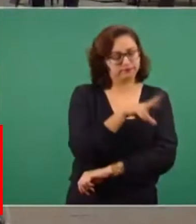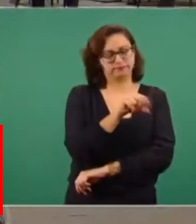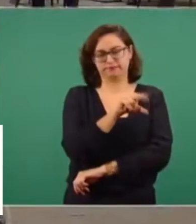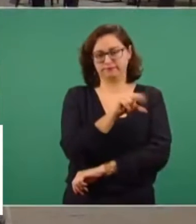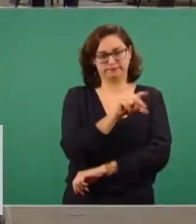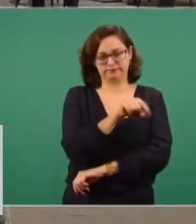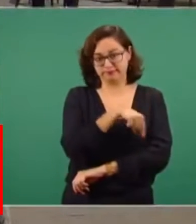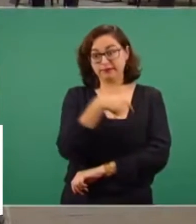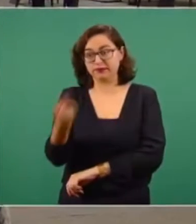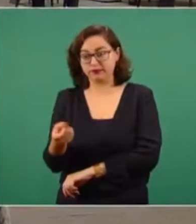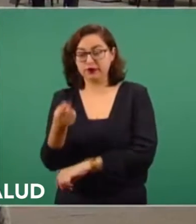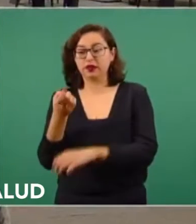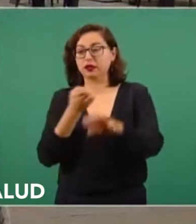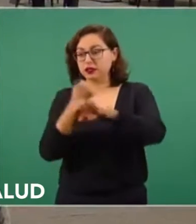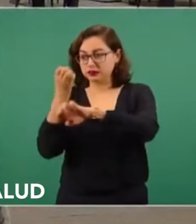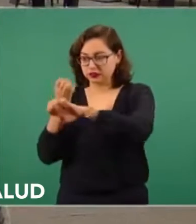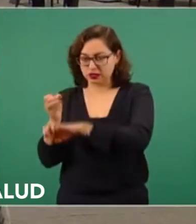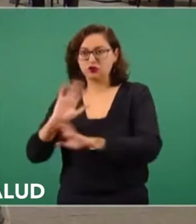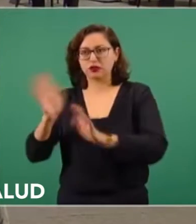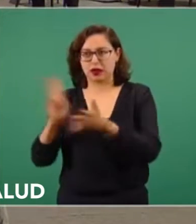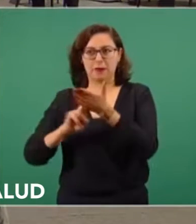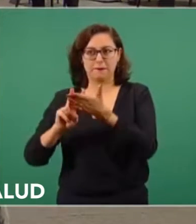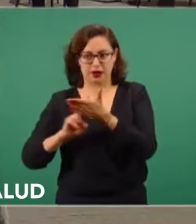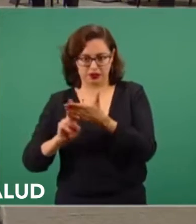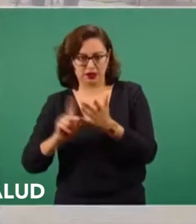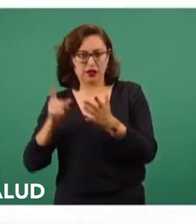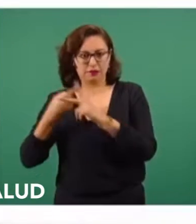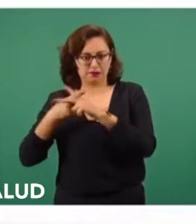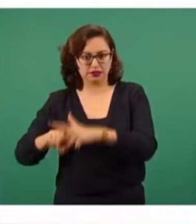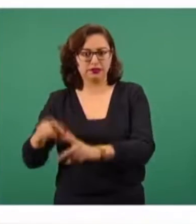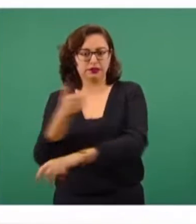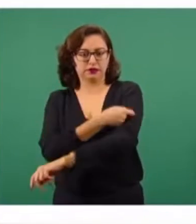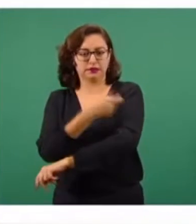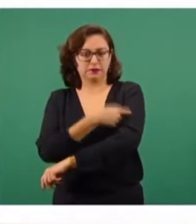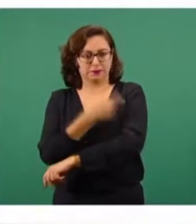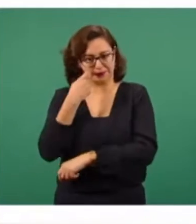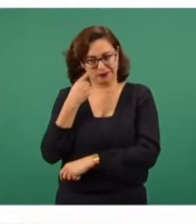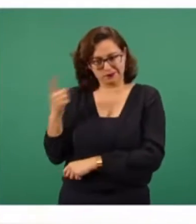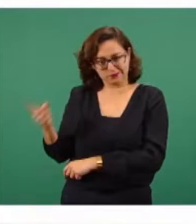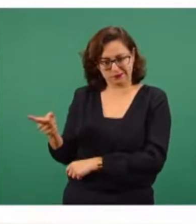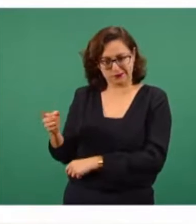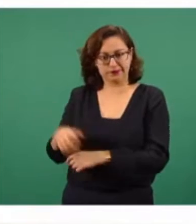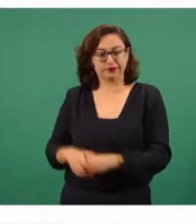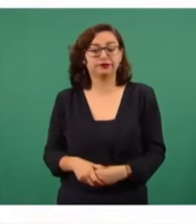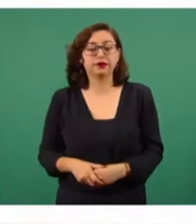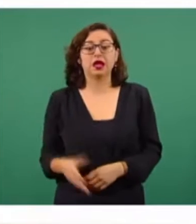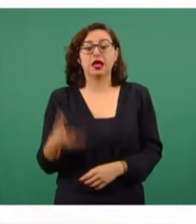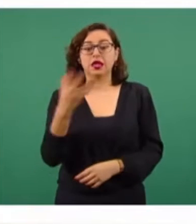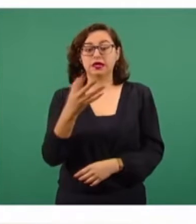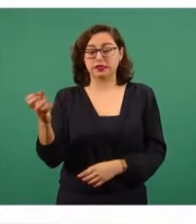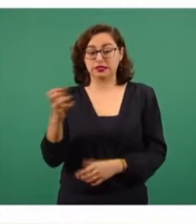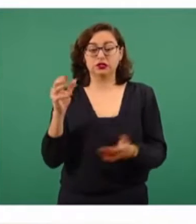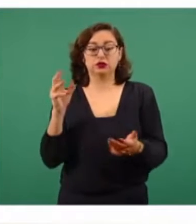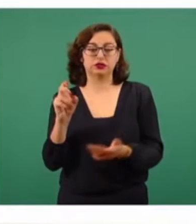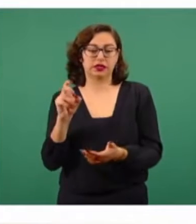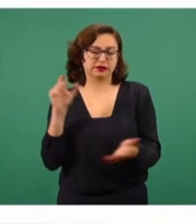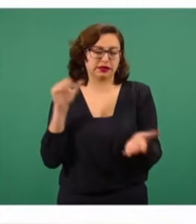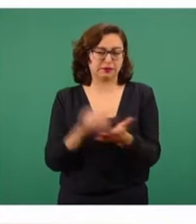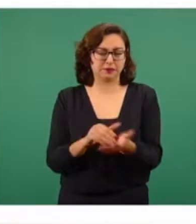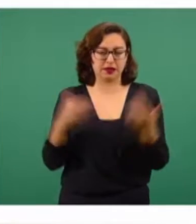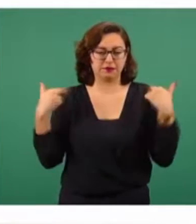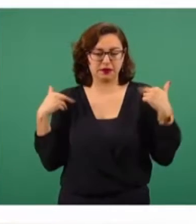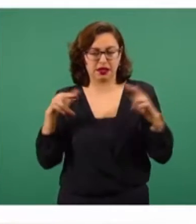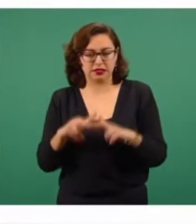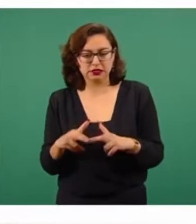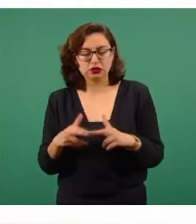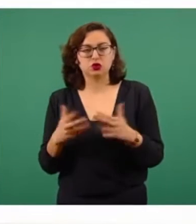Arrancaremos con los primeros 530 mil, aproximadamente 530 mil trabajadores del sector educativo. No